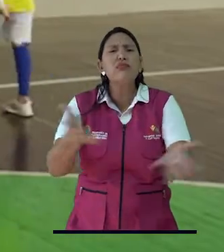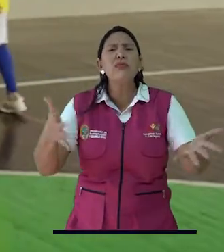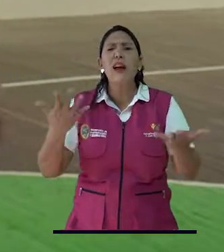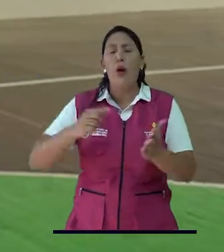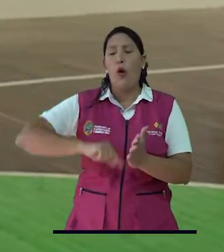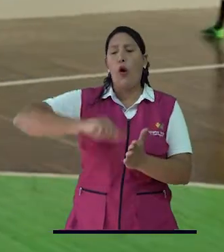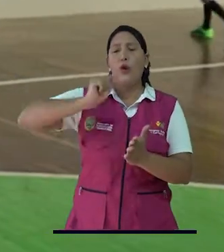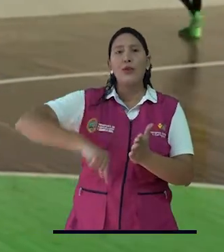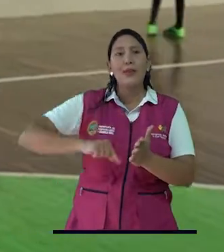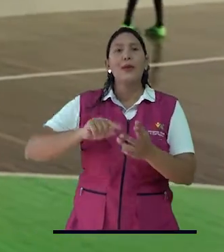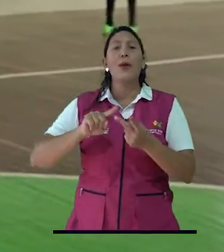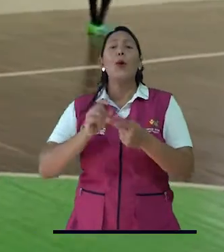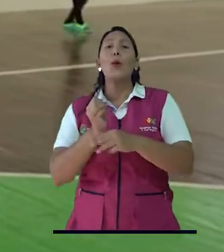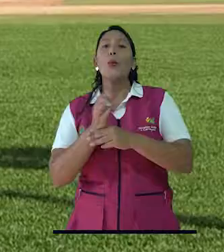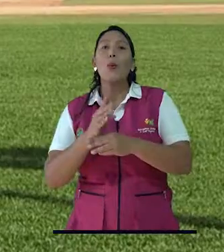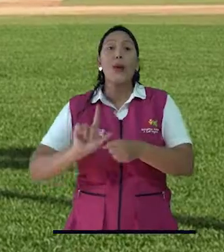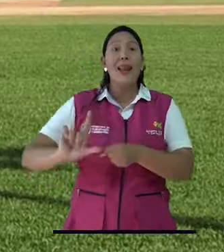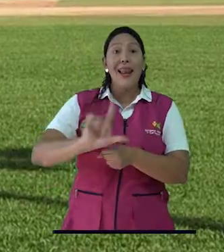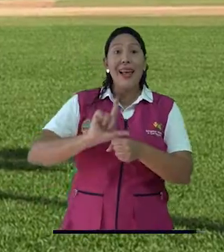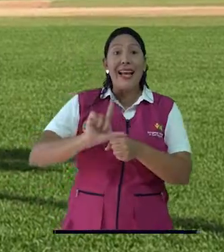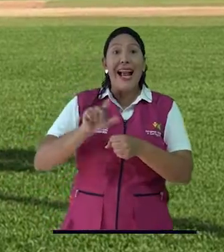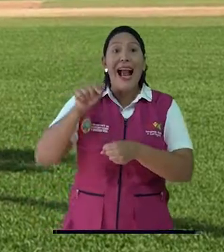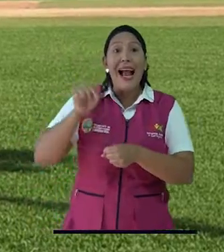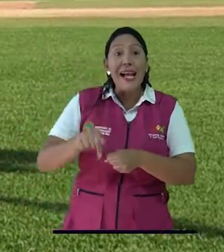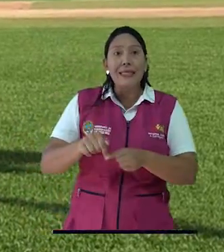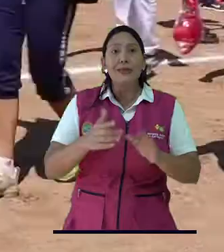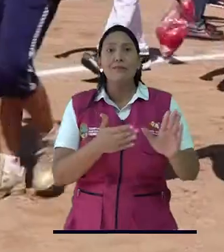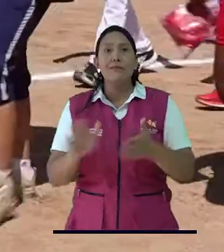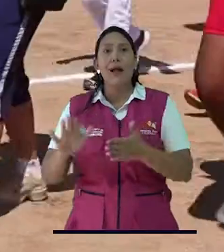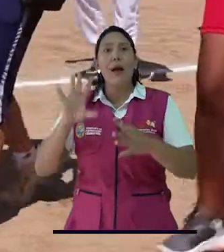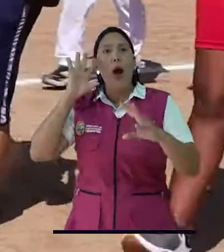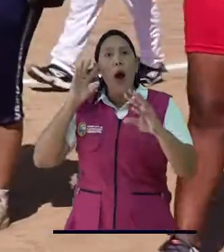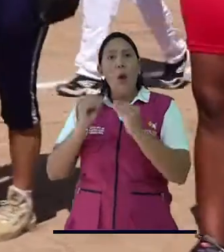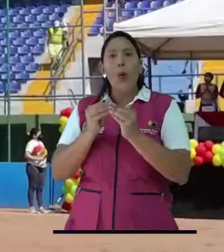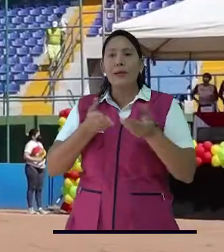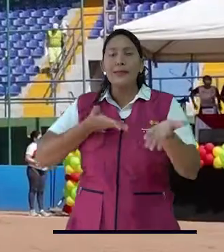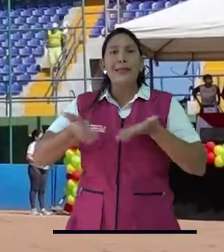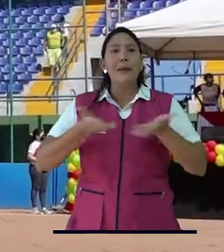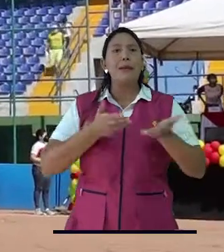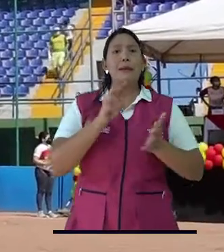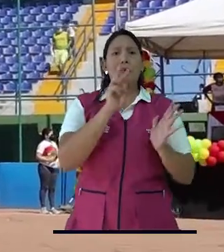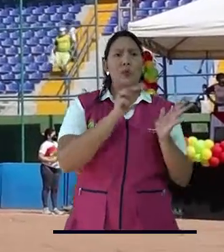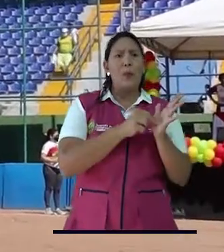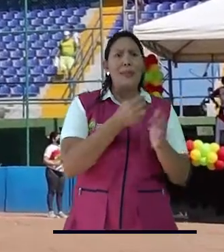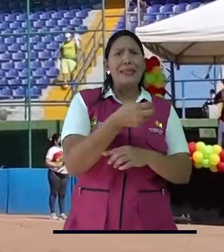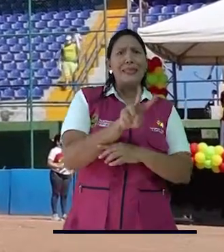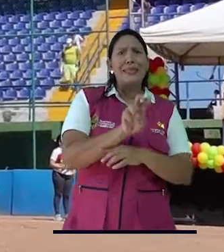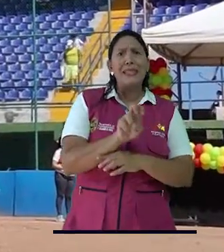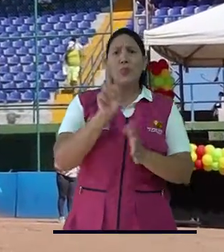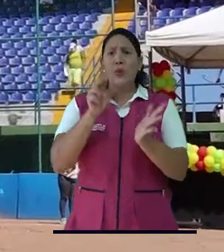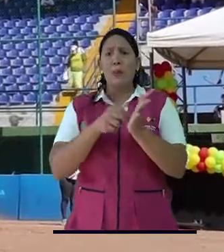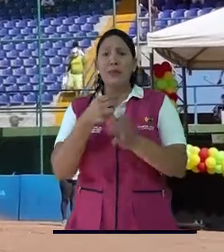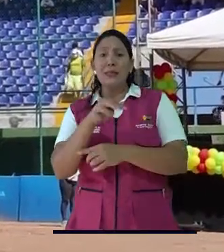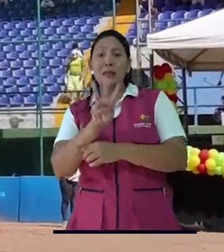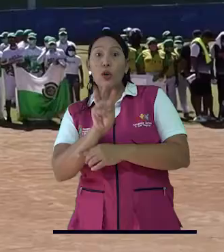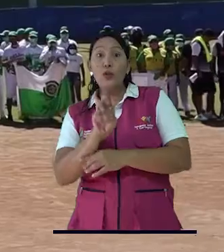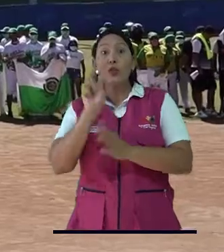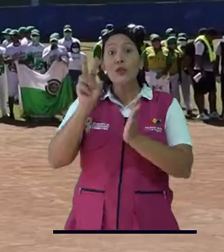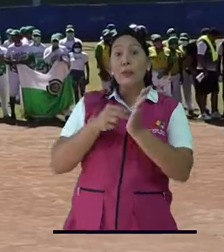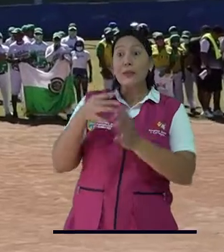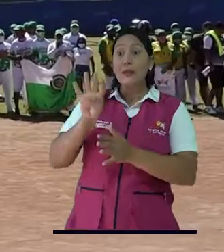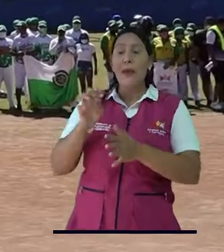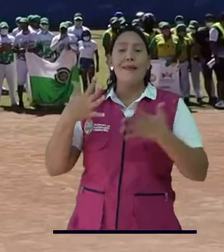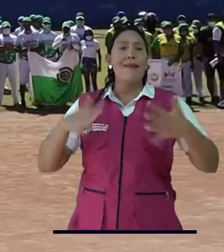contratistas, clubes, ligas y contratos de bienes y servicios que llevan esperando desde el 2017, 2018 y